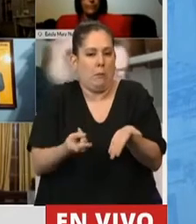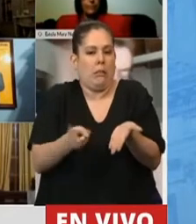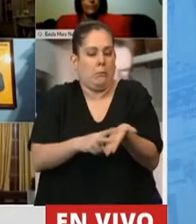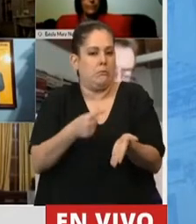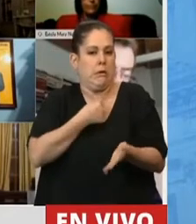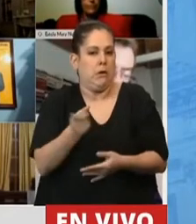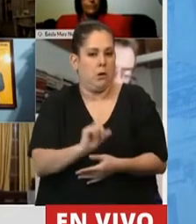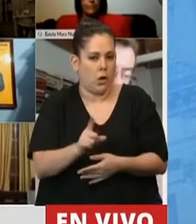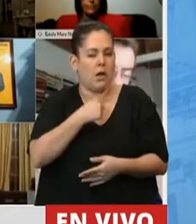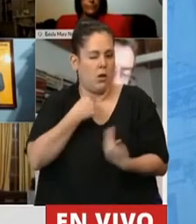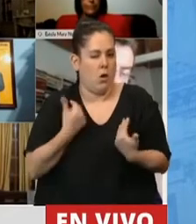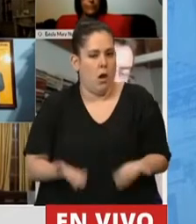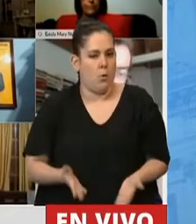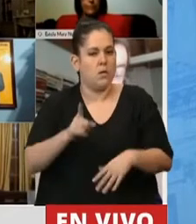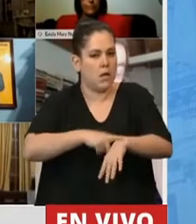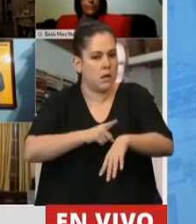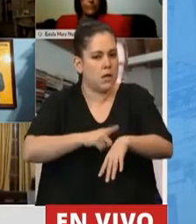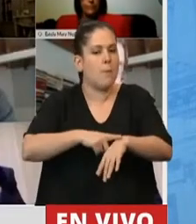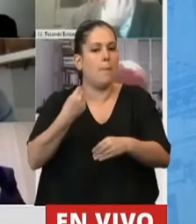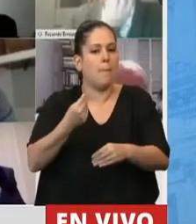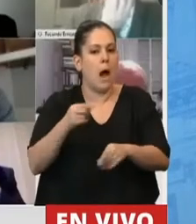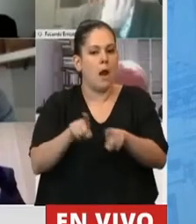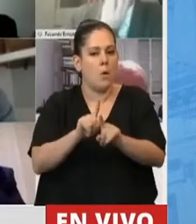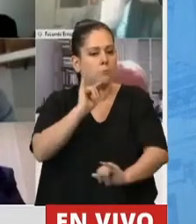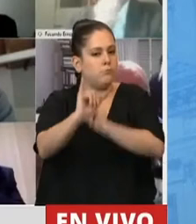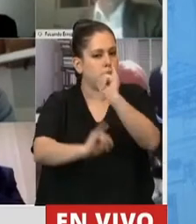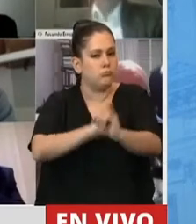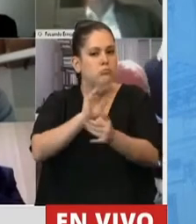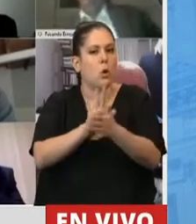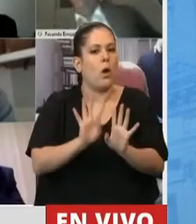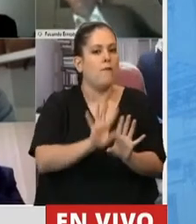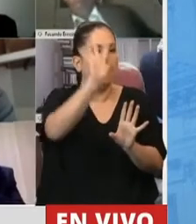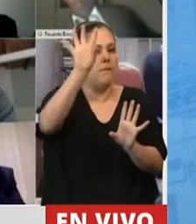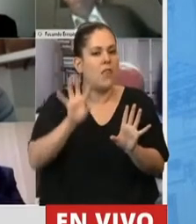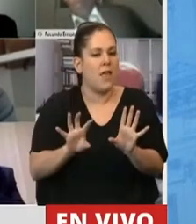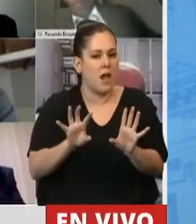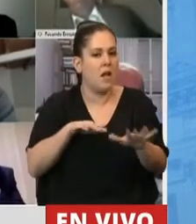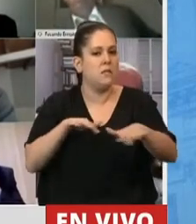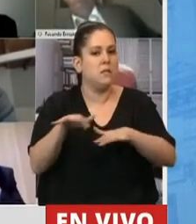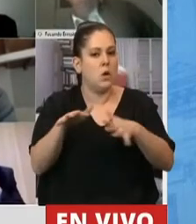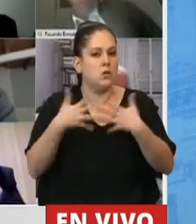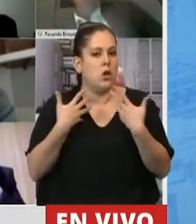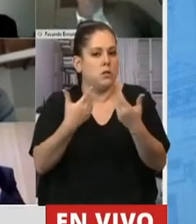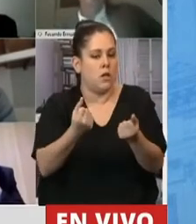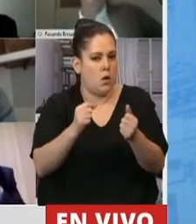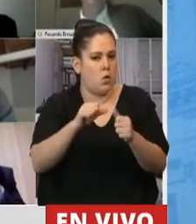tiempo para aportar una mirada un poquito más federal de la realidad sanitaria de nuestro país.